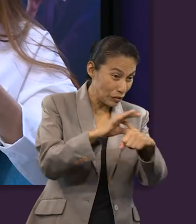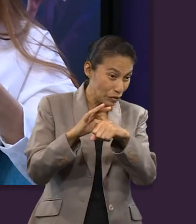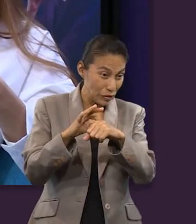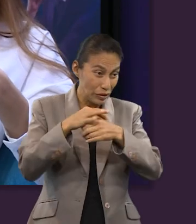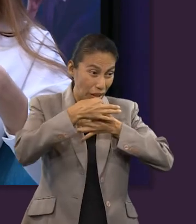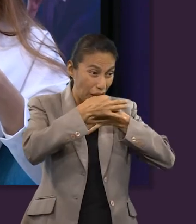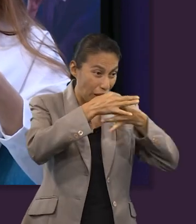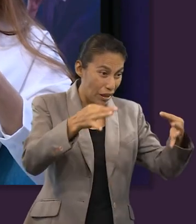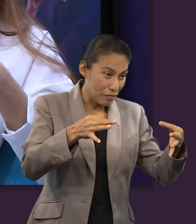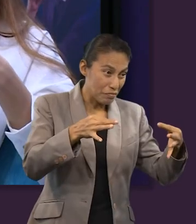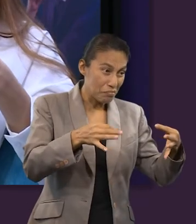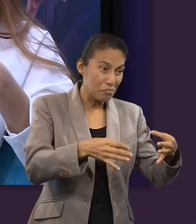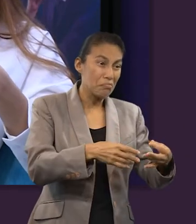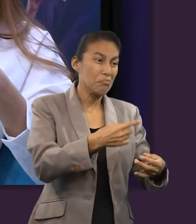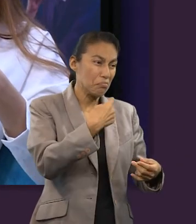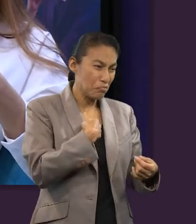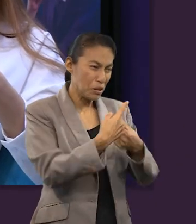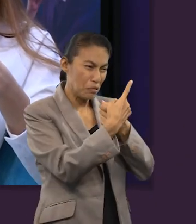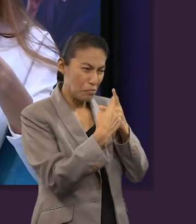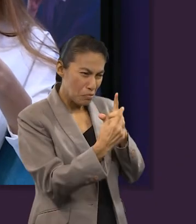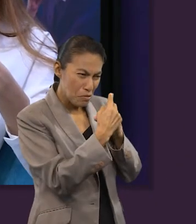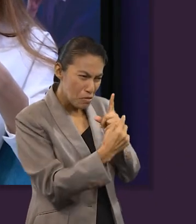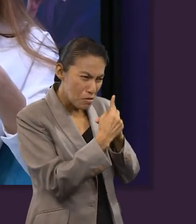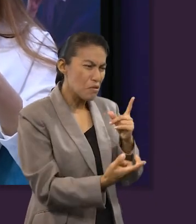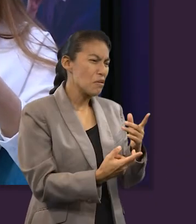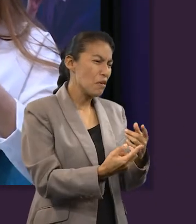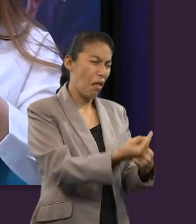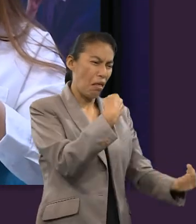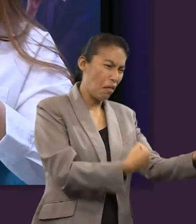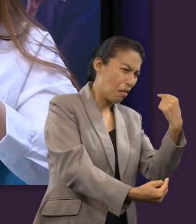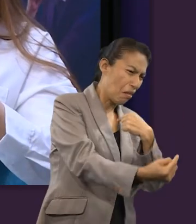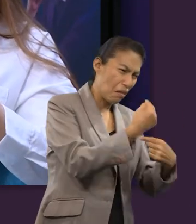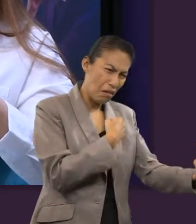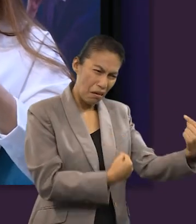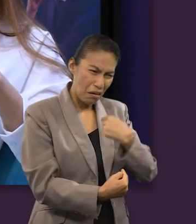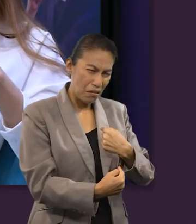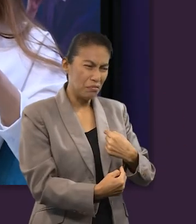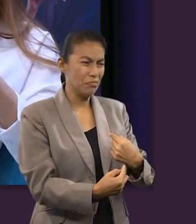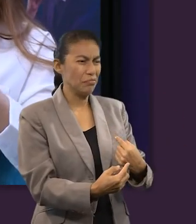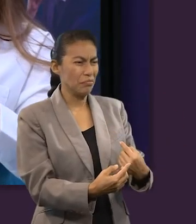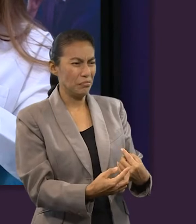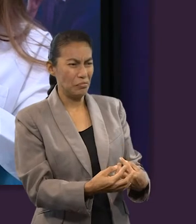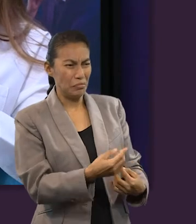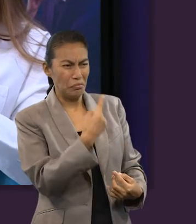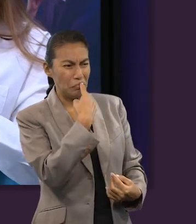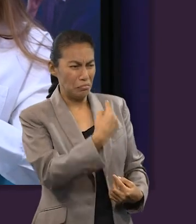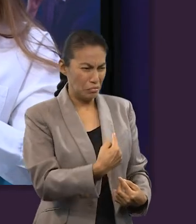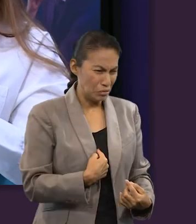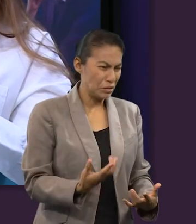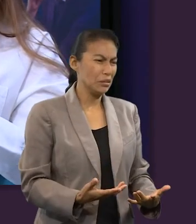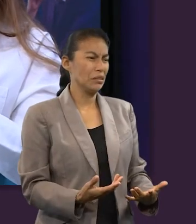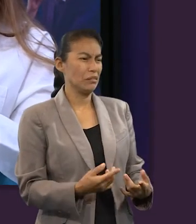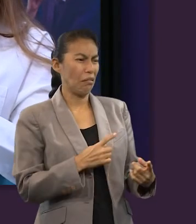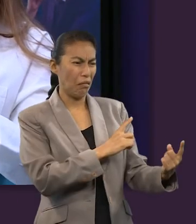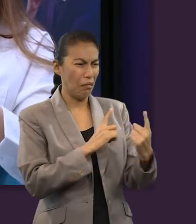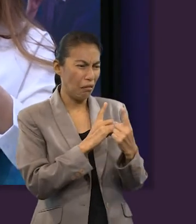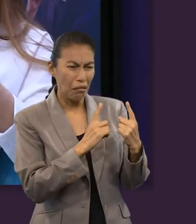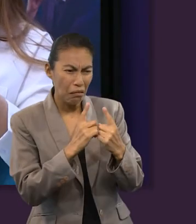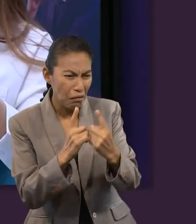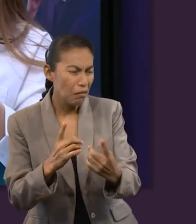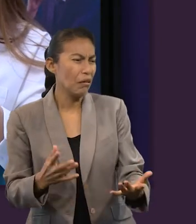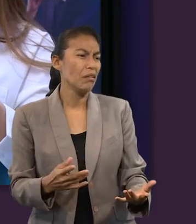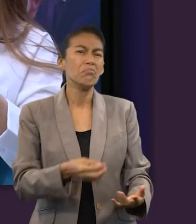Él. Ante las burlas, ante los ataques, ante las ofensas, ante las